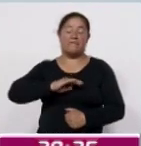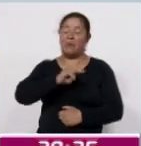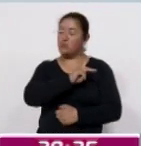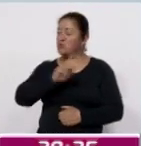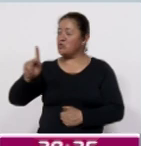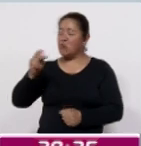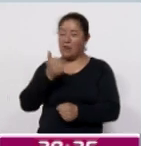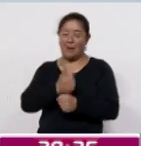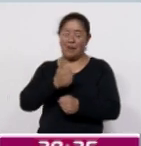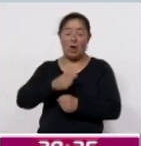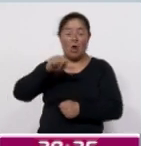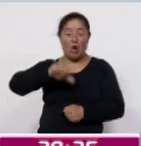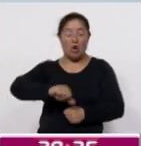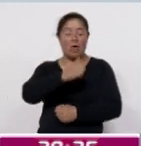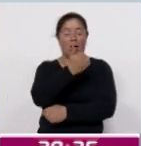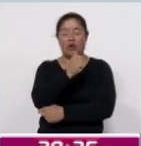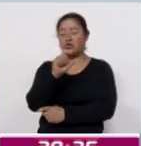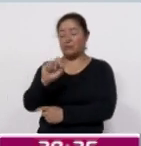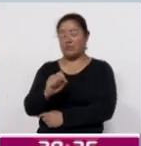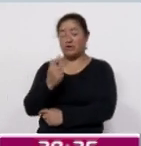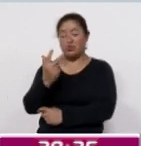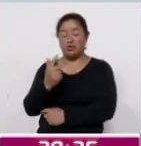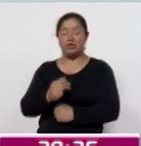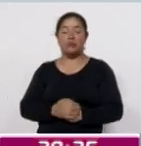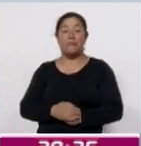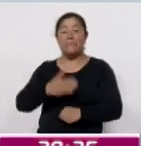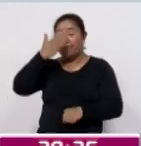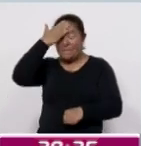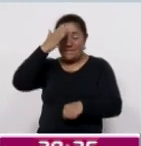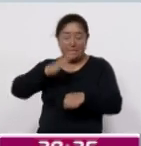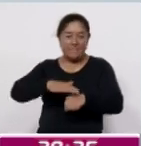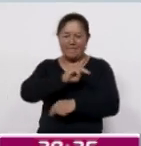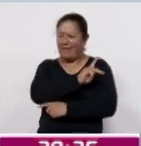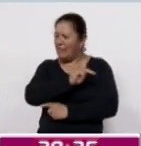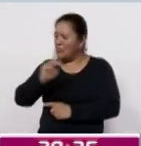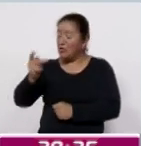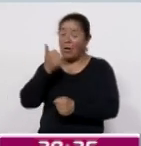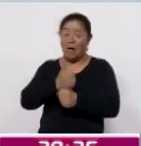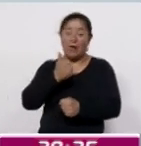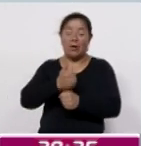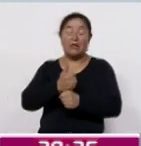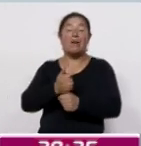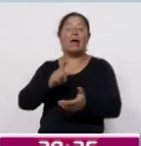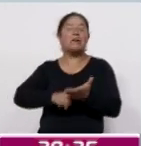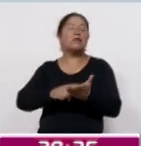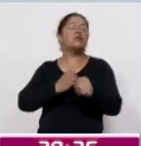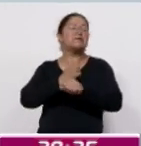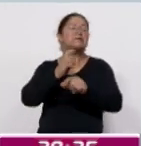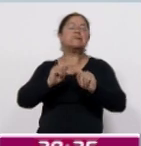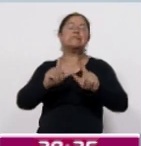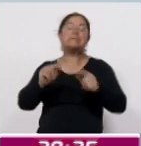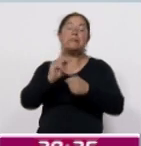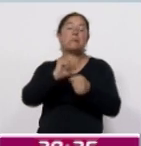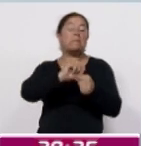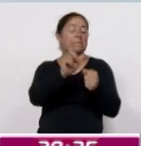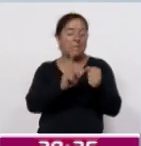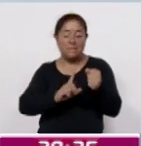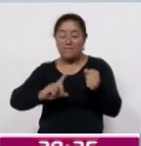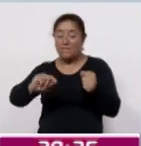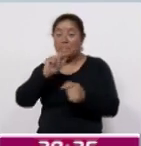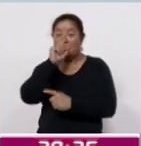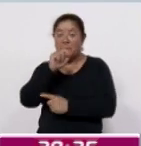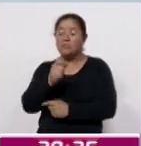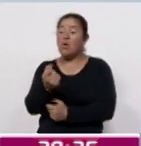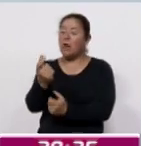este día 28 de agosto que conmemoramos a todos los abuelitos del Estado, del país y sobre todo aquellos